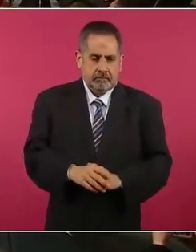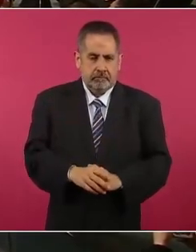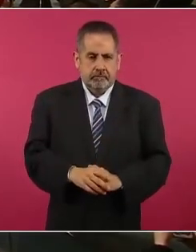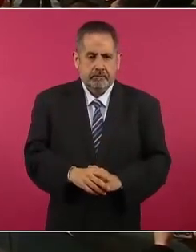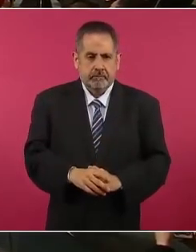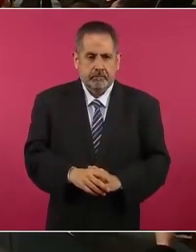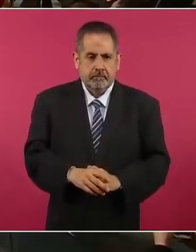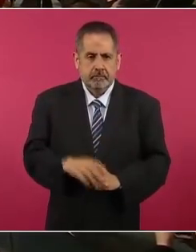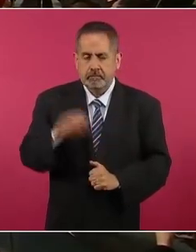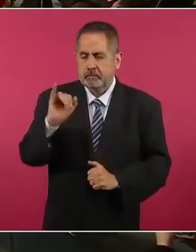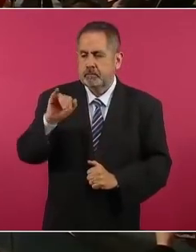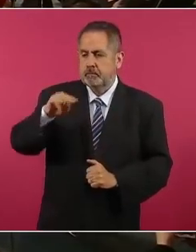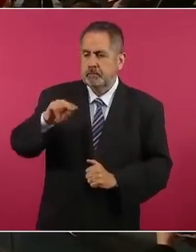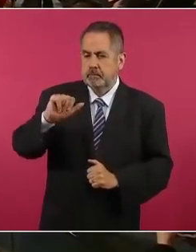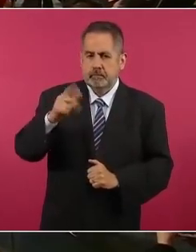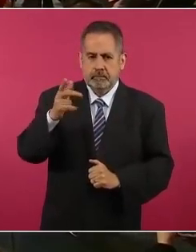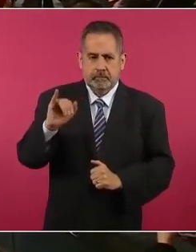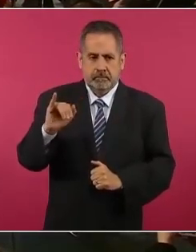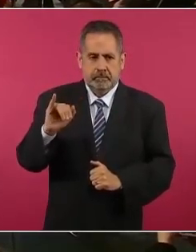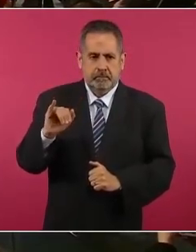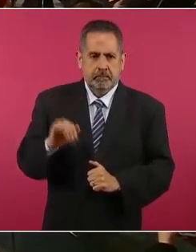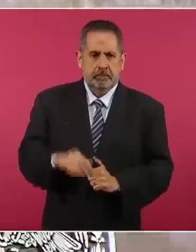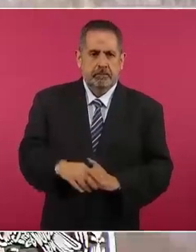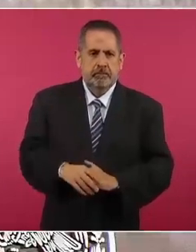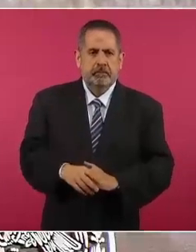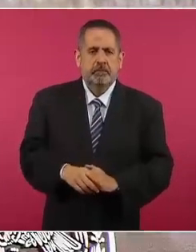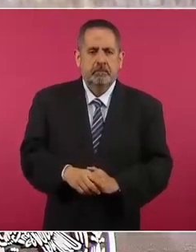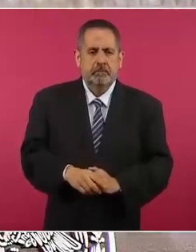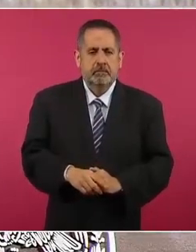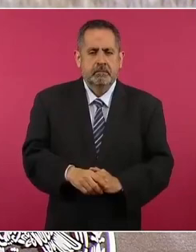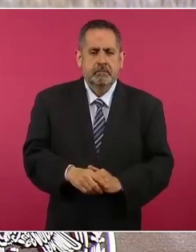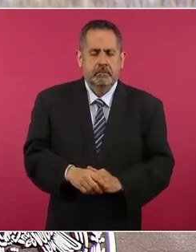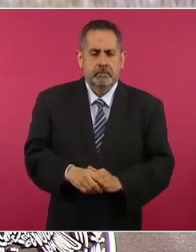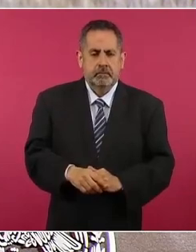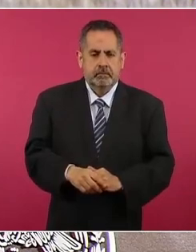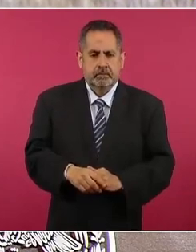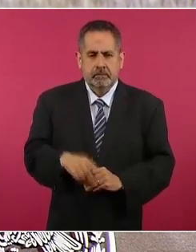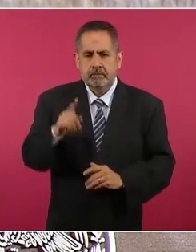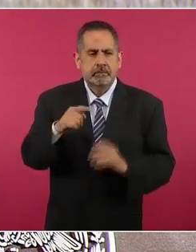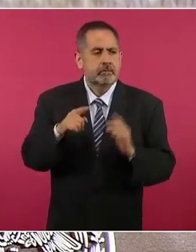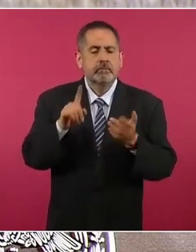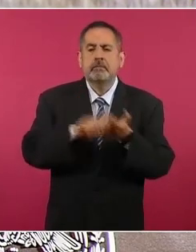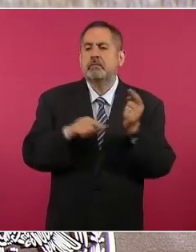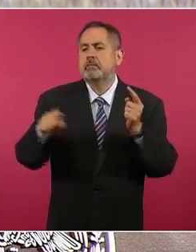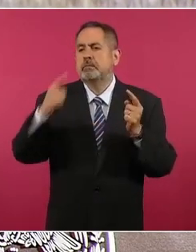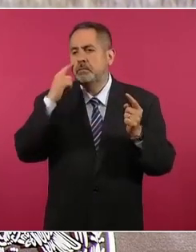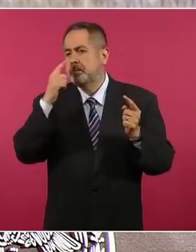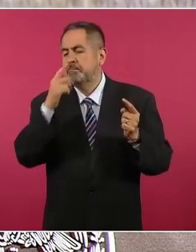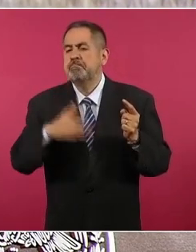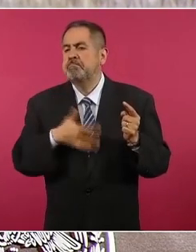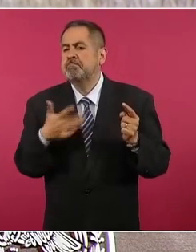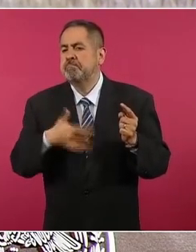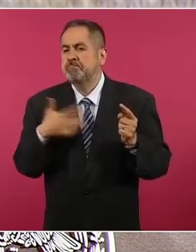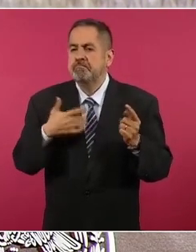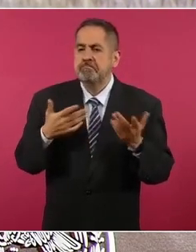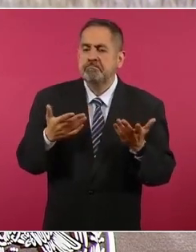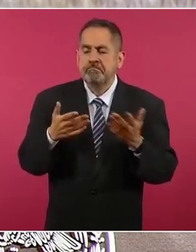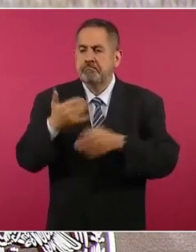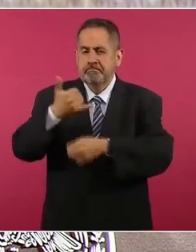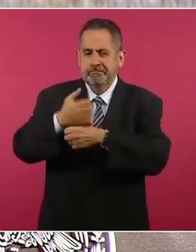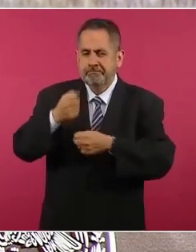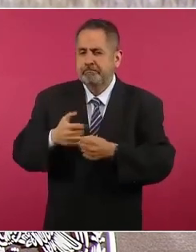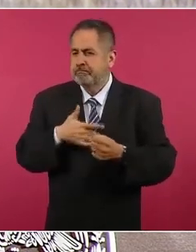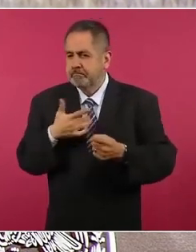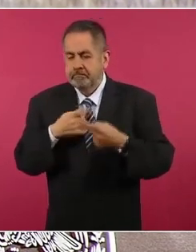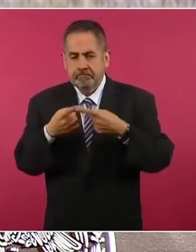La del Inegi. ¿Pero la de confianza en las discusiones? No, la de la percepción. Y después la